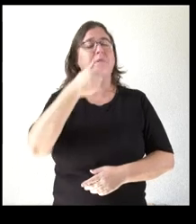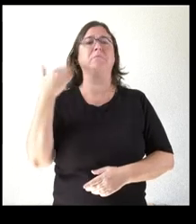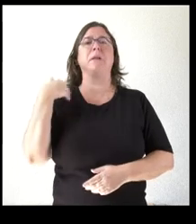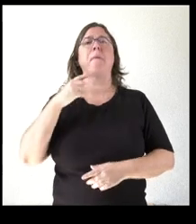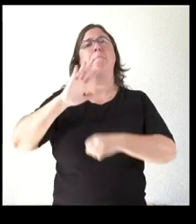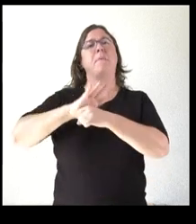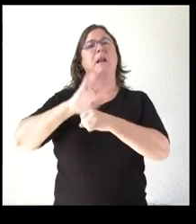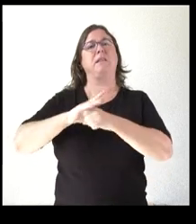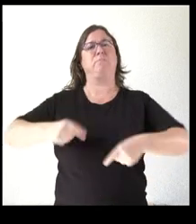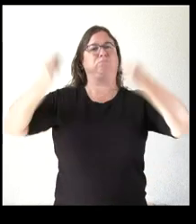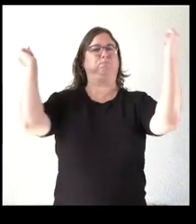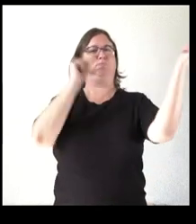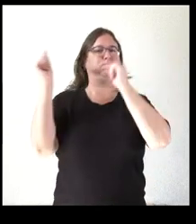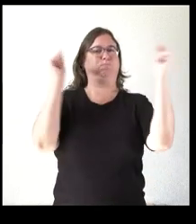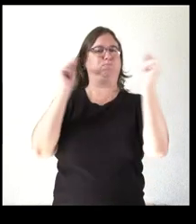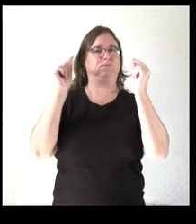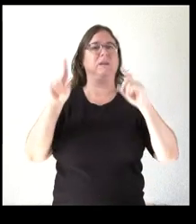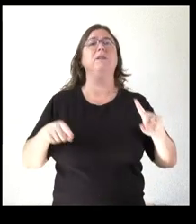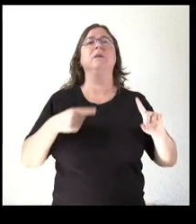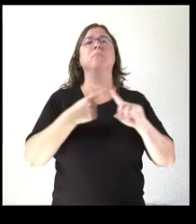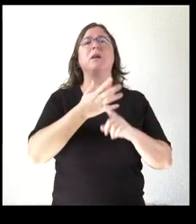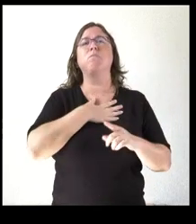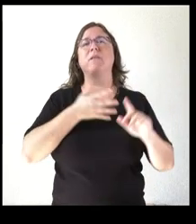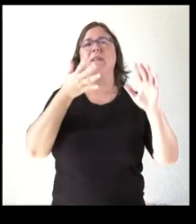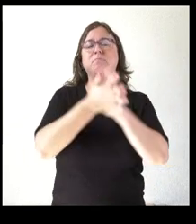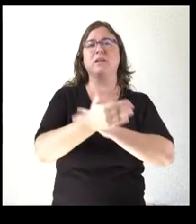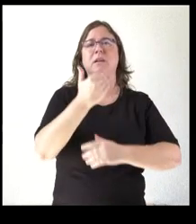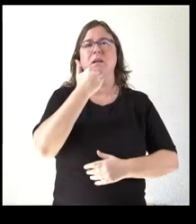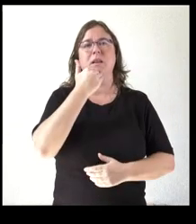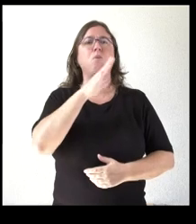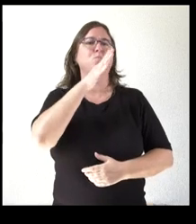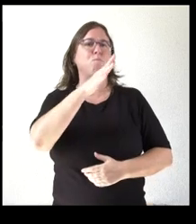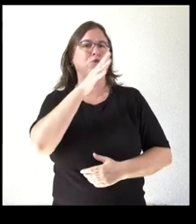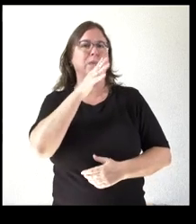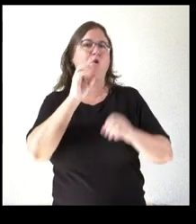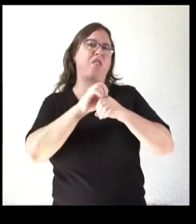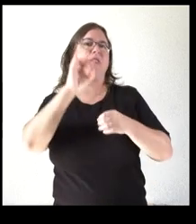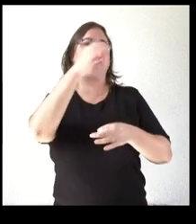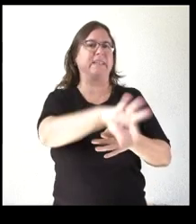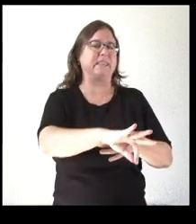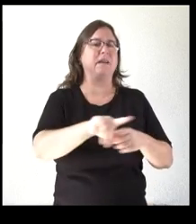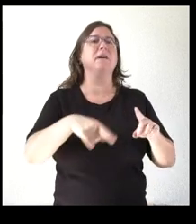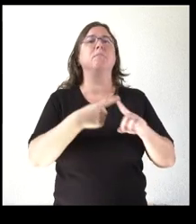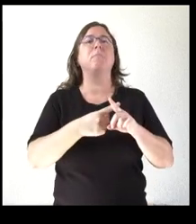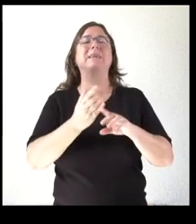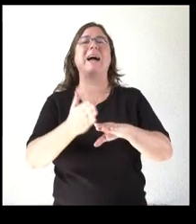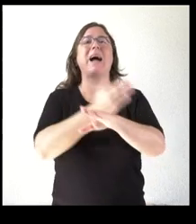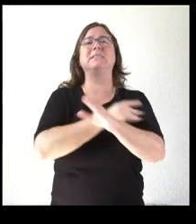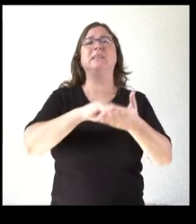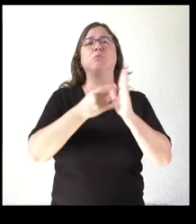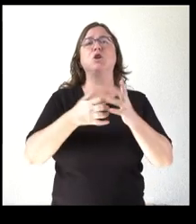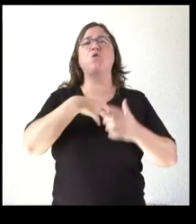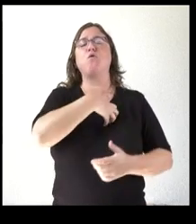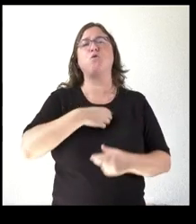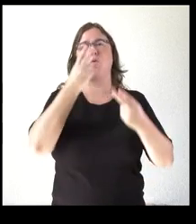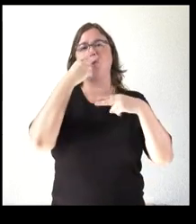y luego sobre los ceses no sé si nos puede detallar muy bien los motivos y en qué situación queda el anteproyecto de ley de función pública